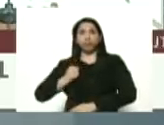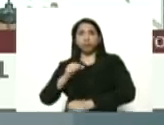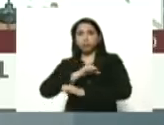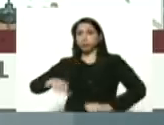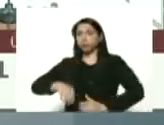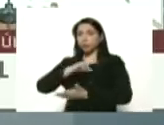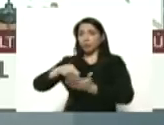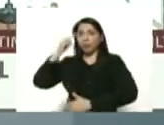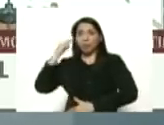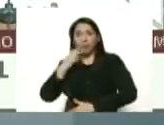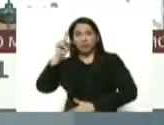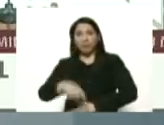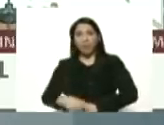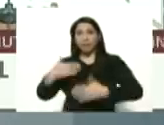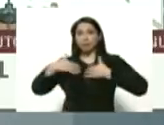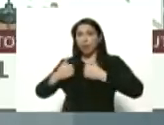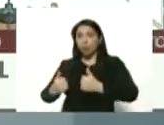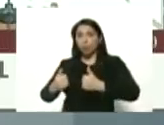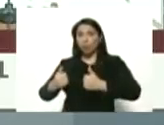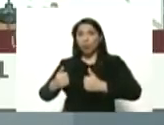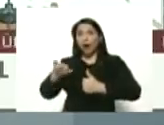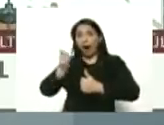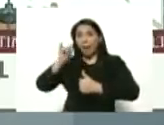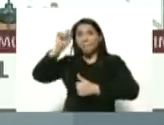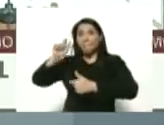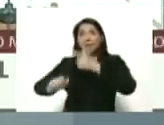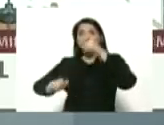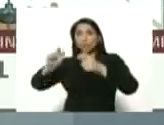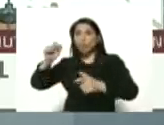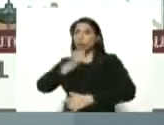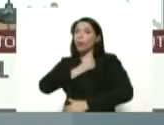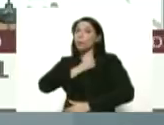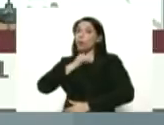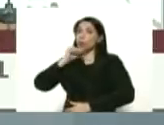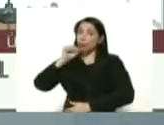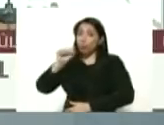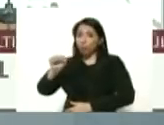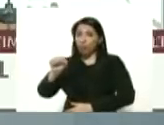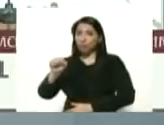y hay gente compatriotas